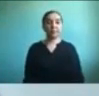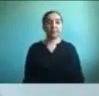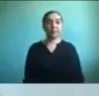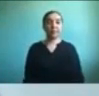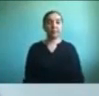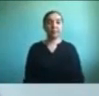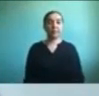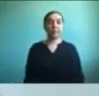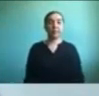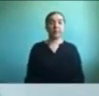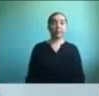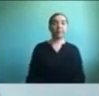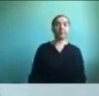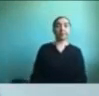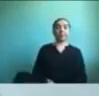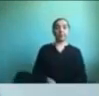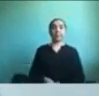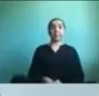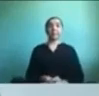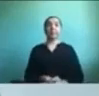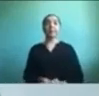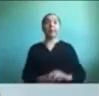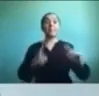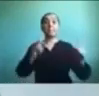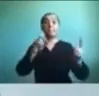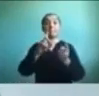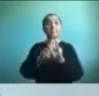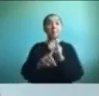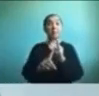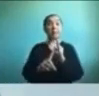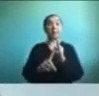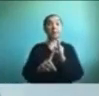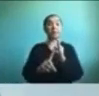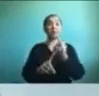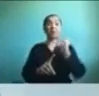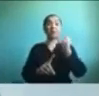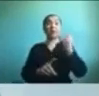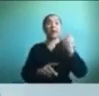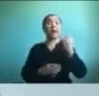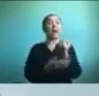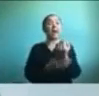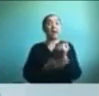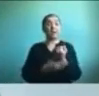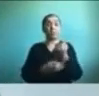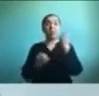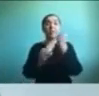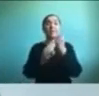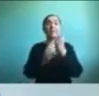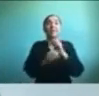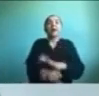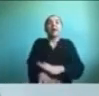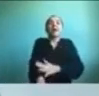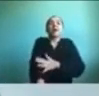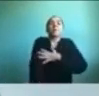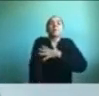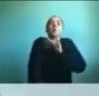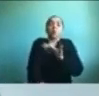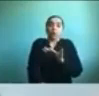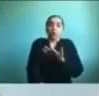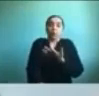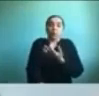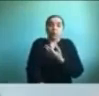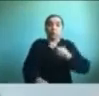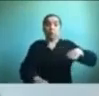Lo primero y que siempre ayuda es trabajar con las emociones. nuestras emociones